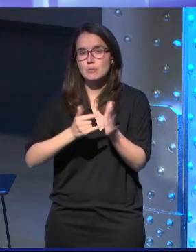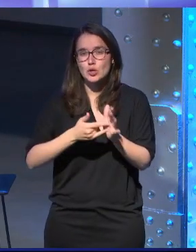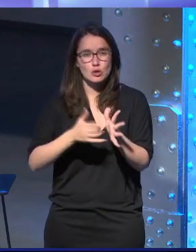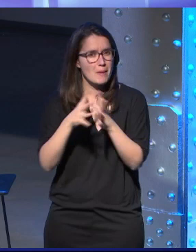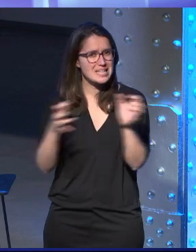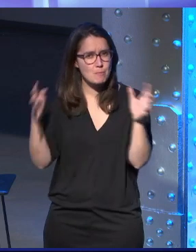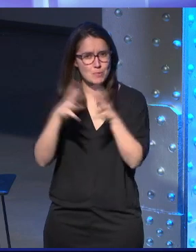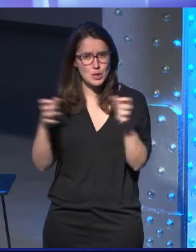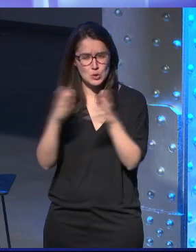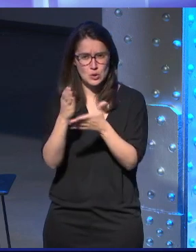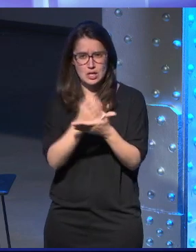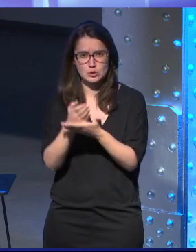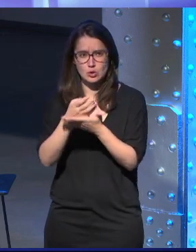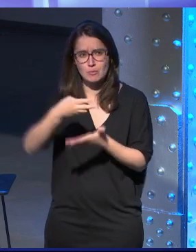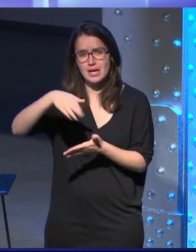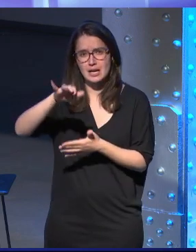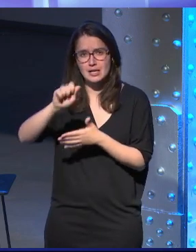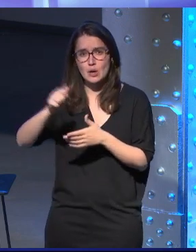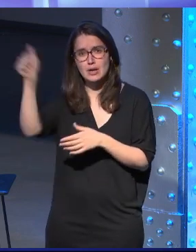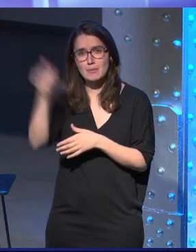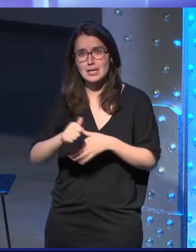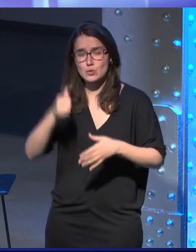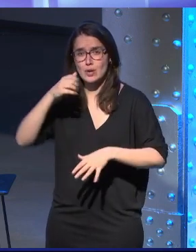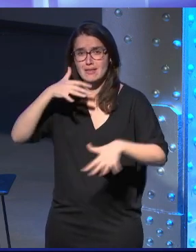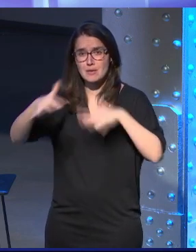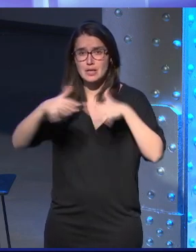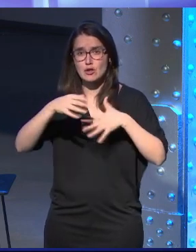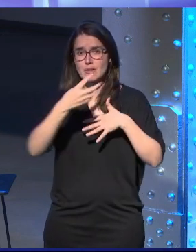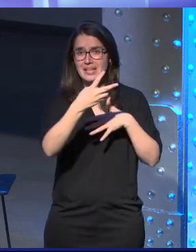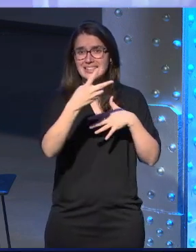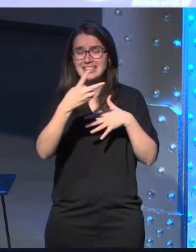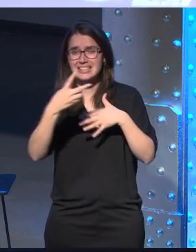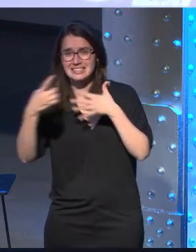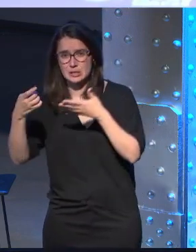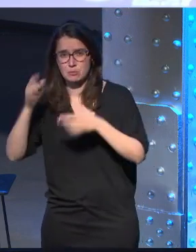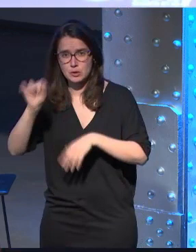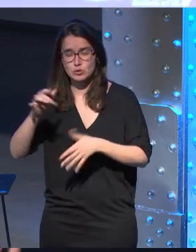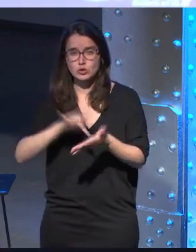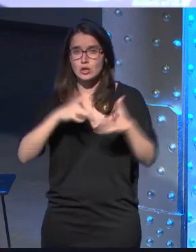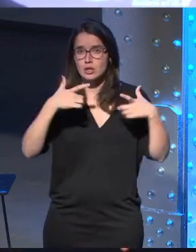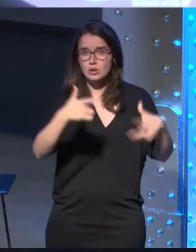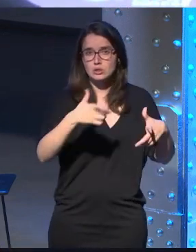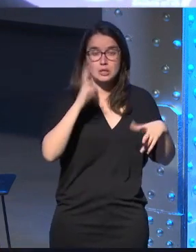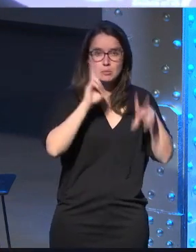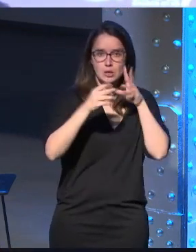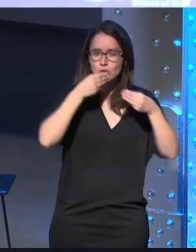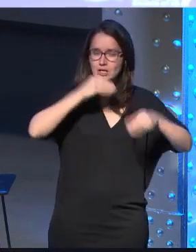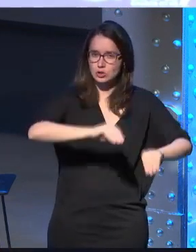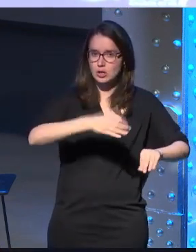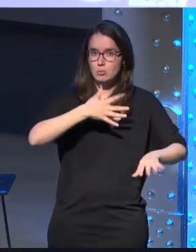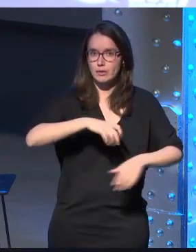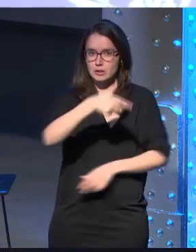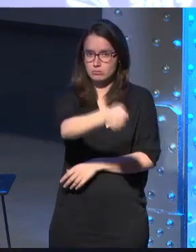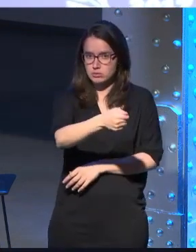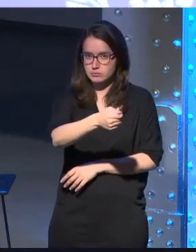más ambicioso del estudio que era Melita una película de animación interactiva de 26 minutos donde tienes una parte en la que estás viendo una historia que la puedes